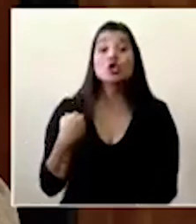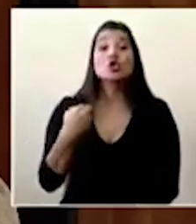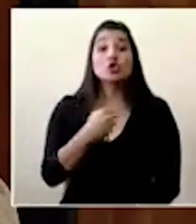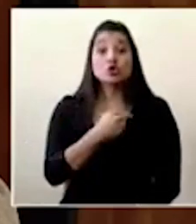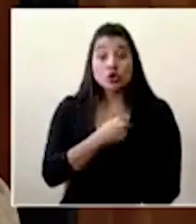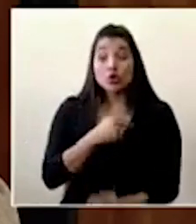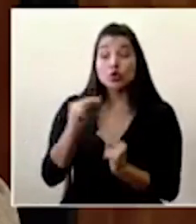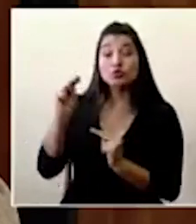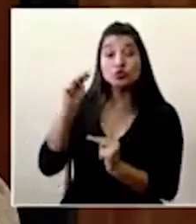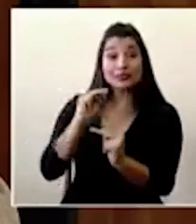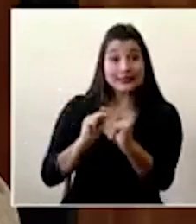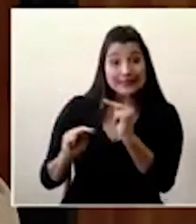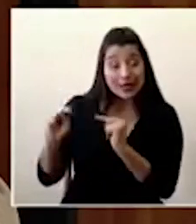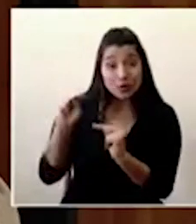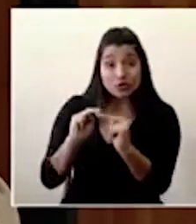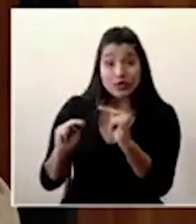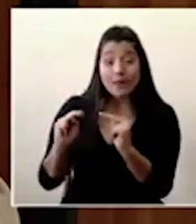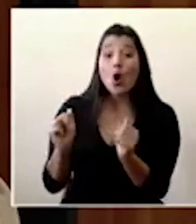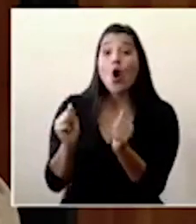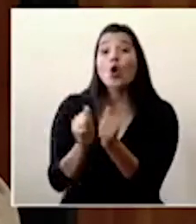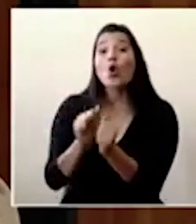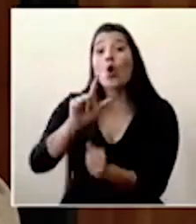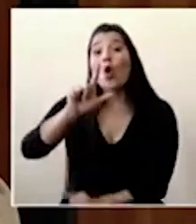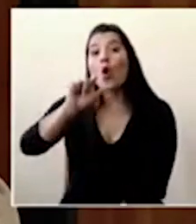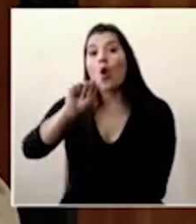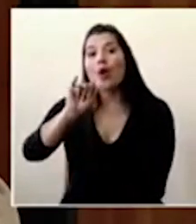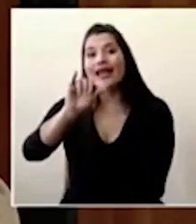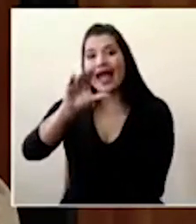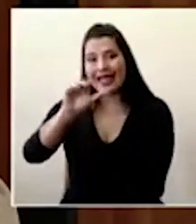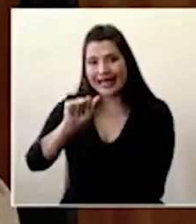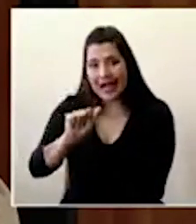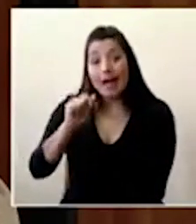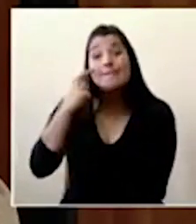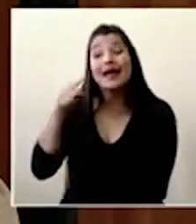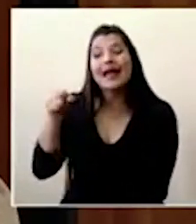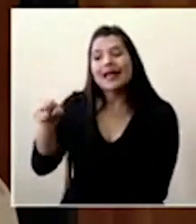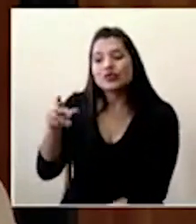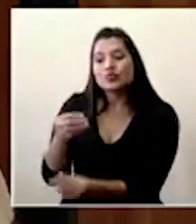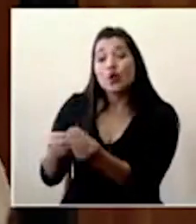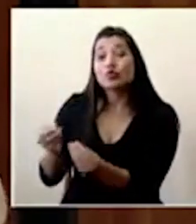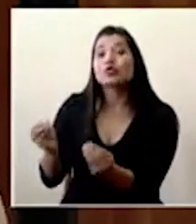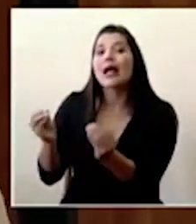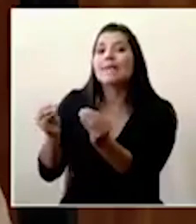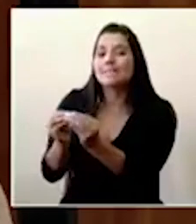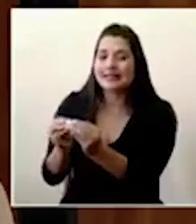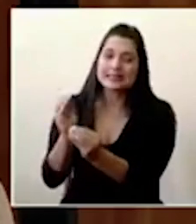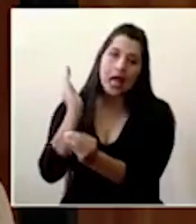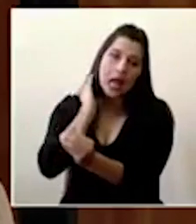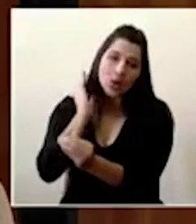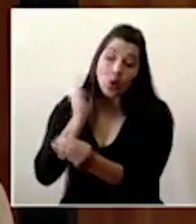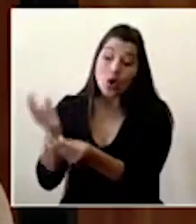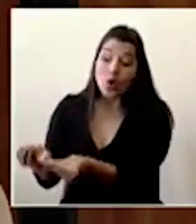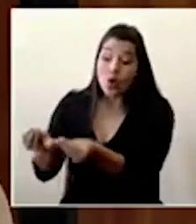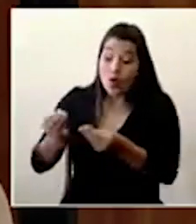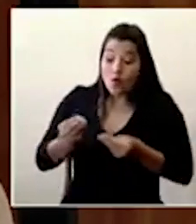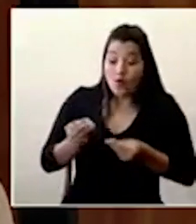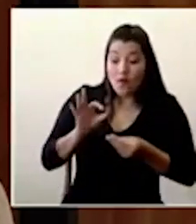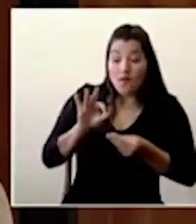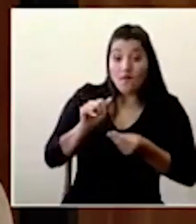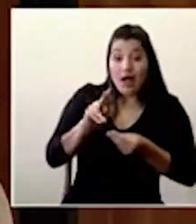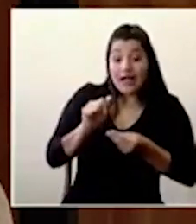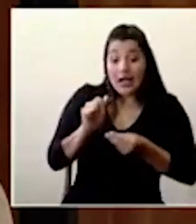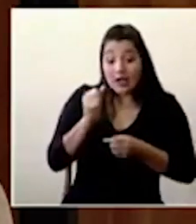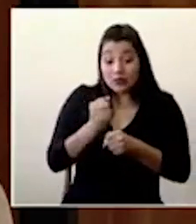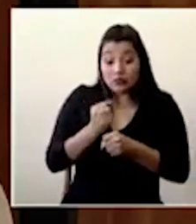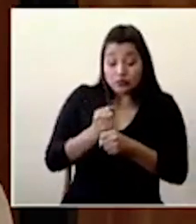les decía anteriormente, con Laika para poder abastecernos de este alcohol y estamos en un trabajo conjunto con Laika,